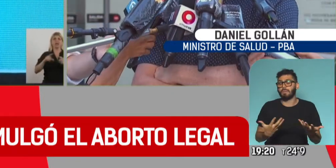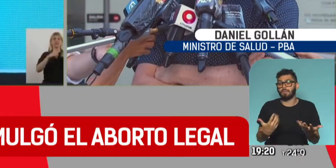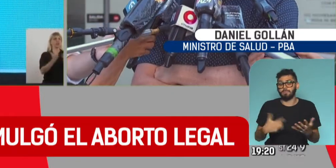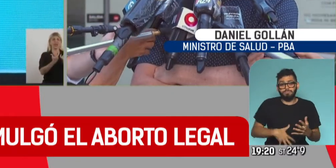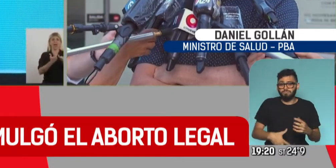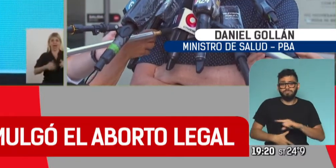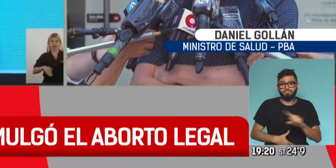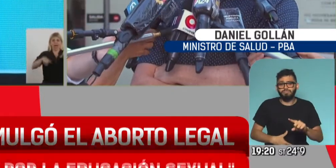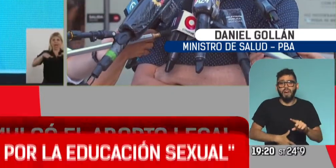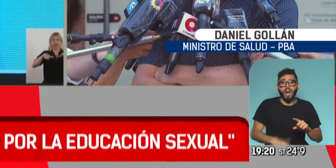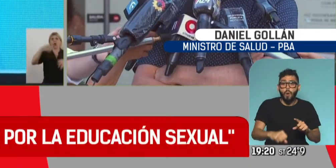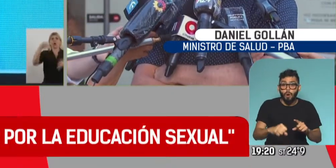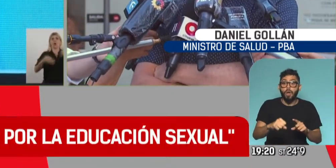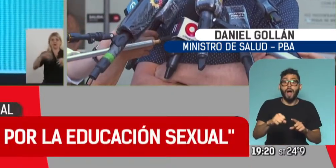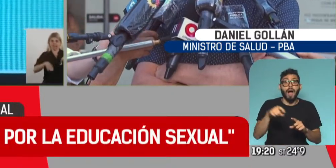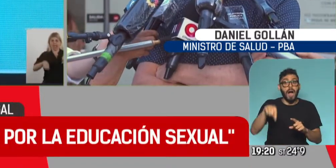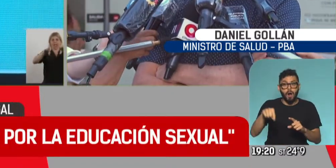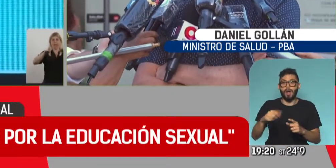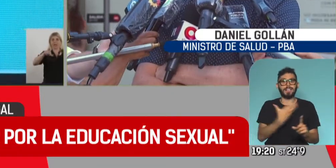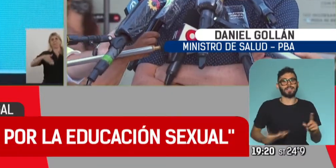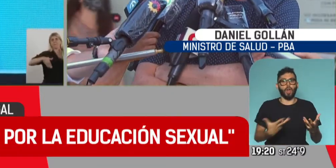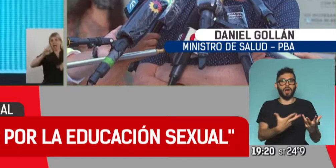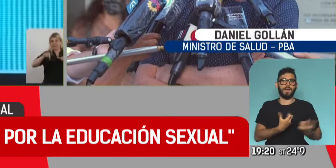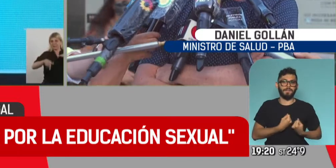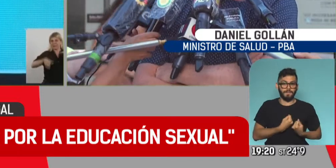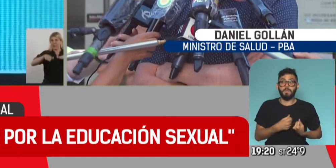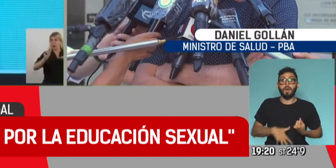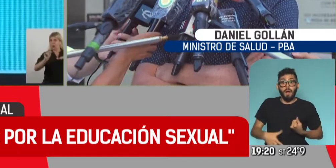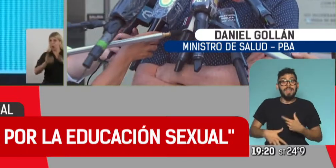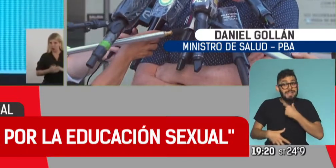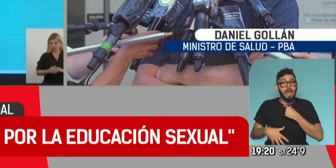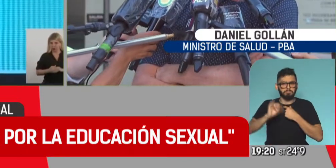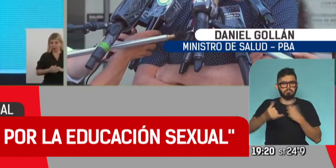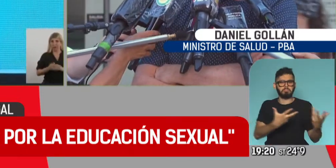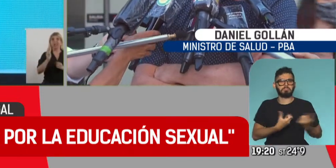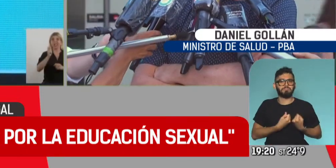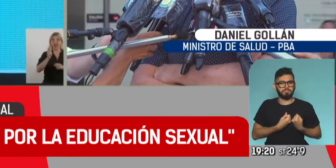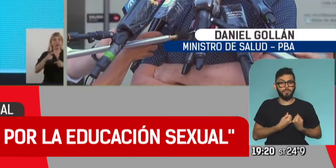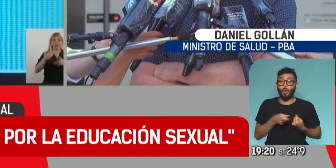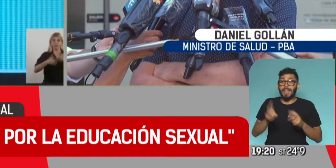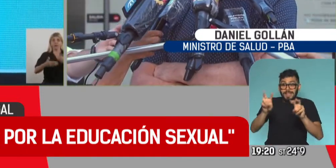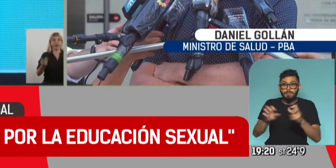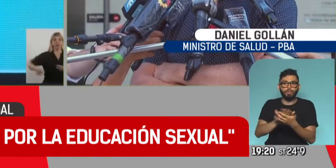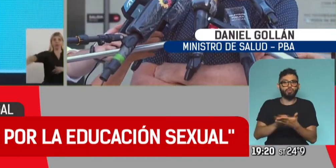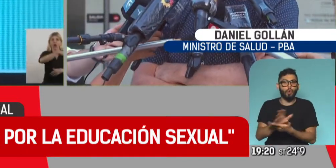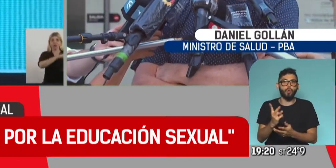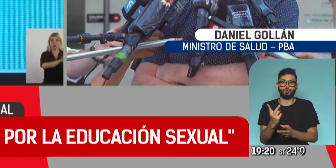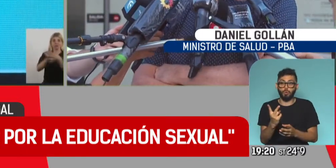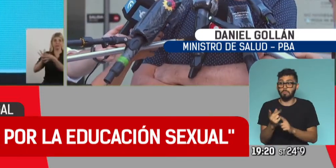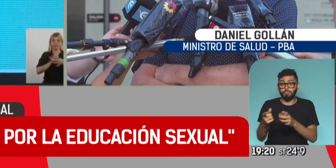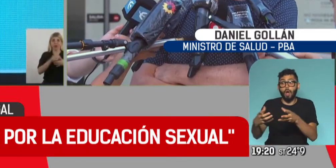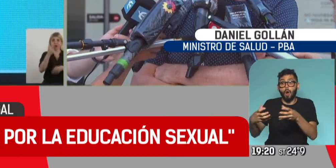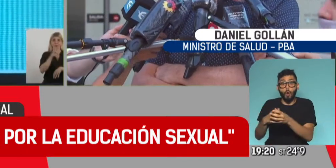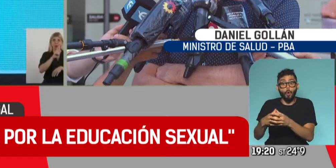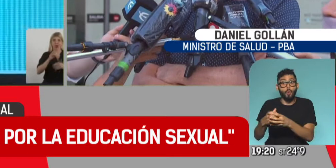la posibilidad ahora de ser acompañada por el Estado económicamente para que tenga ese niño. Es decir, se le da solución también a ese tema que era reclamado por un